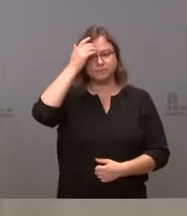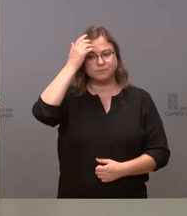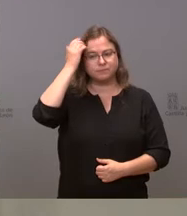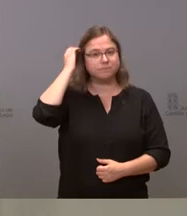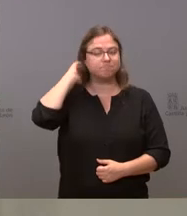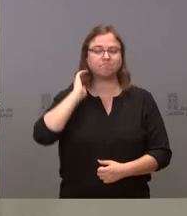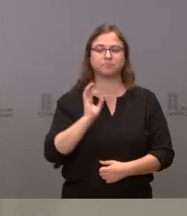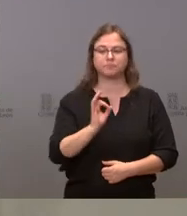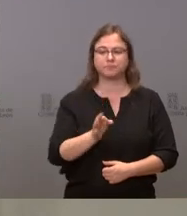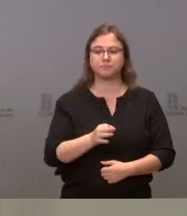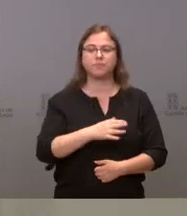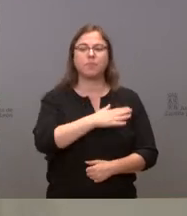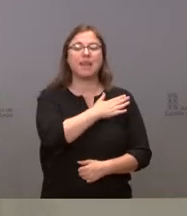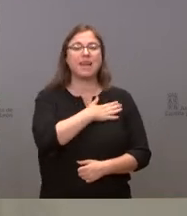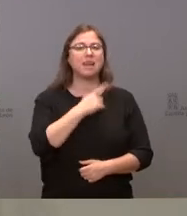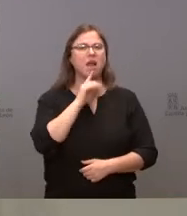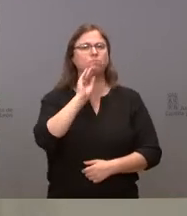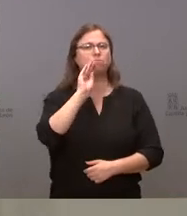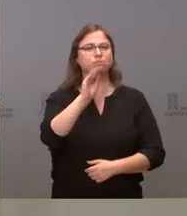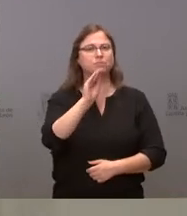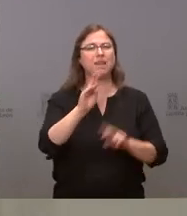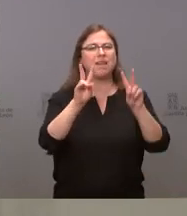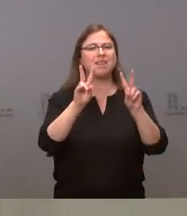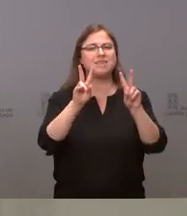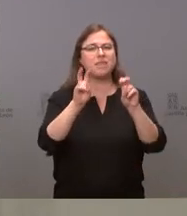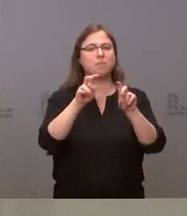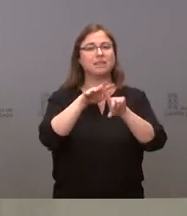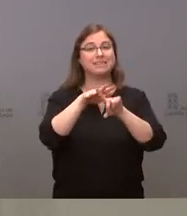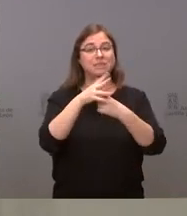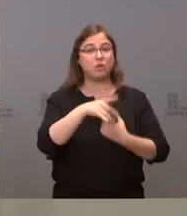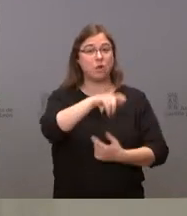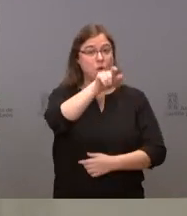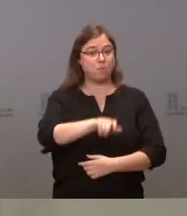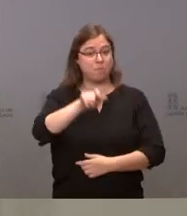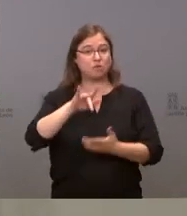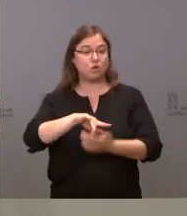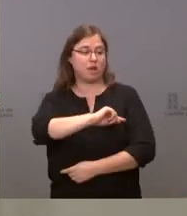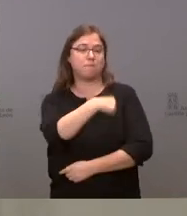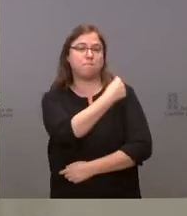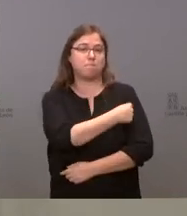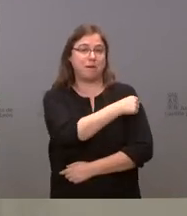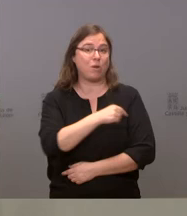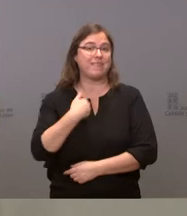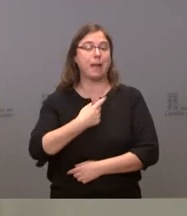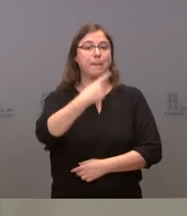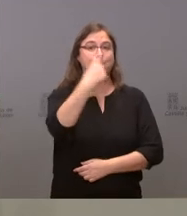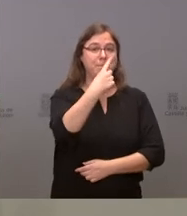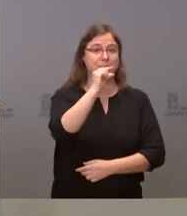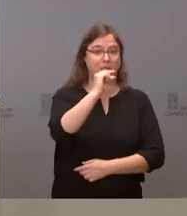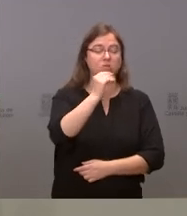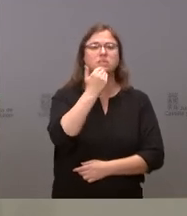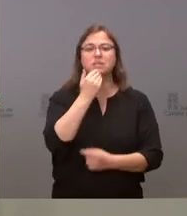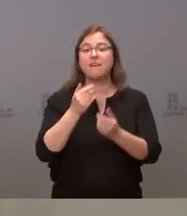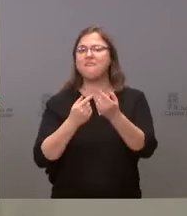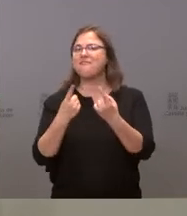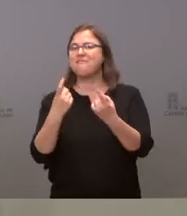Sí, le quería preguntar sobre la situación de las personas que ya están vacunadas con primera dosis, pero si les preocupa que esa falta de dosis